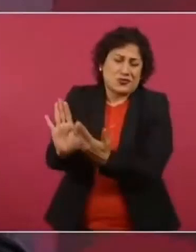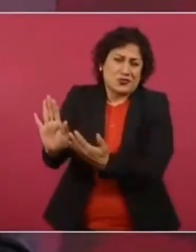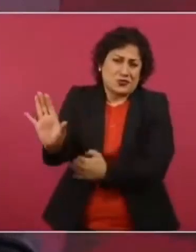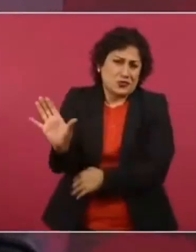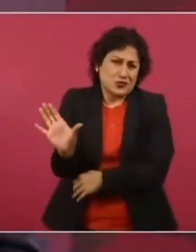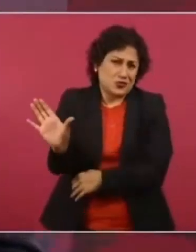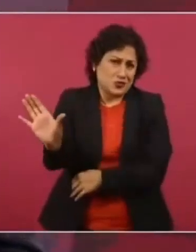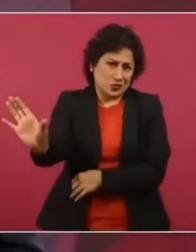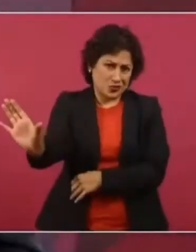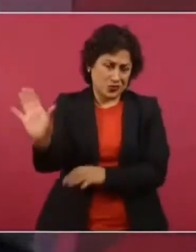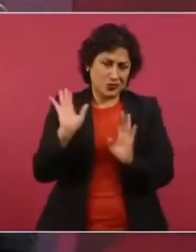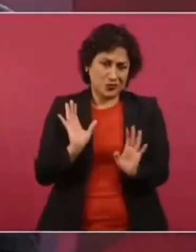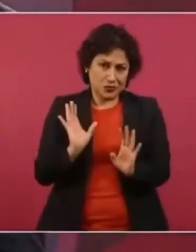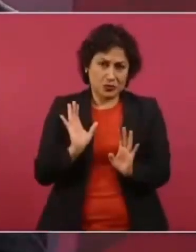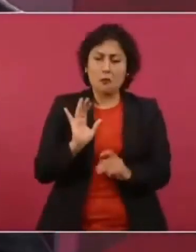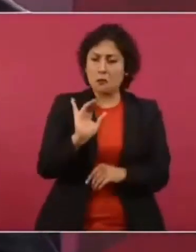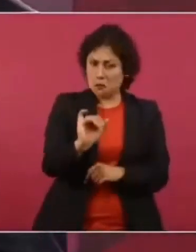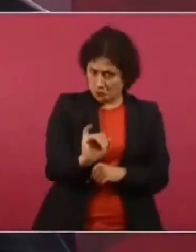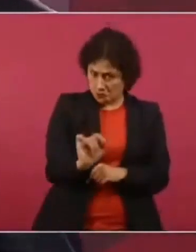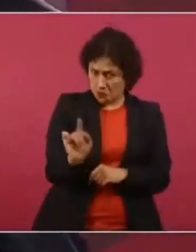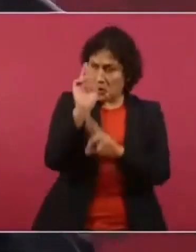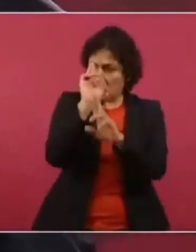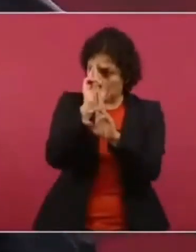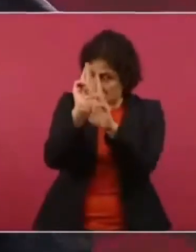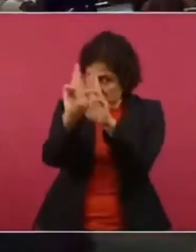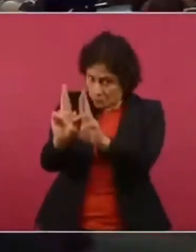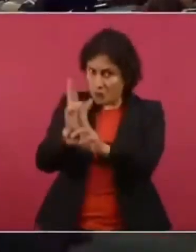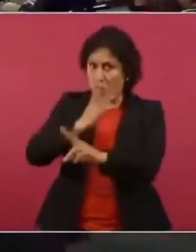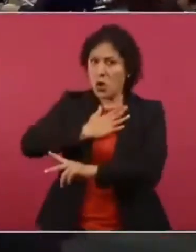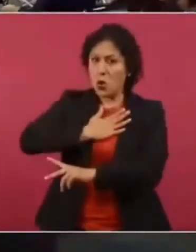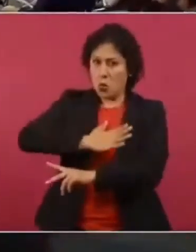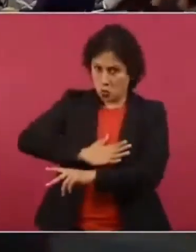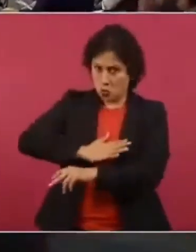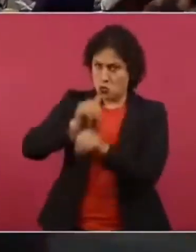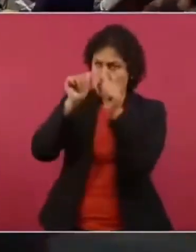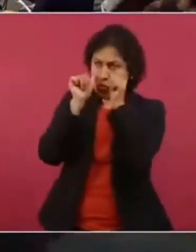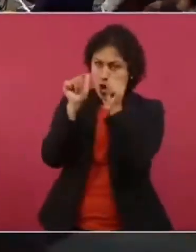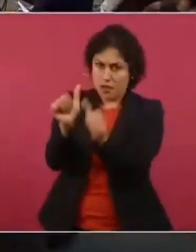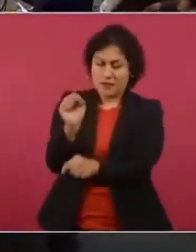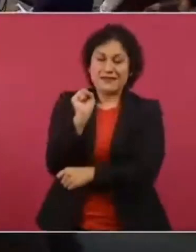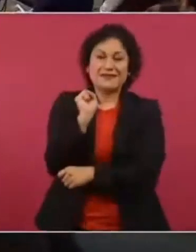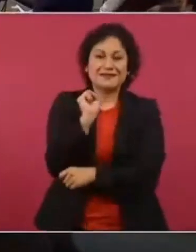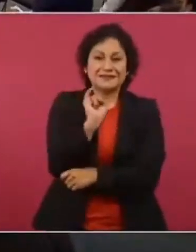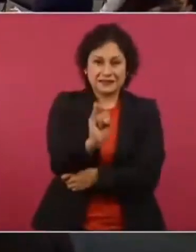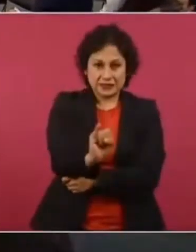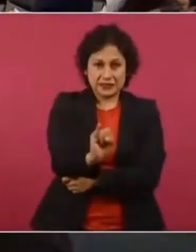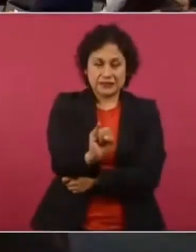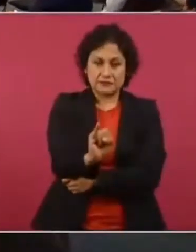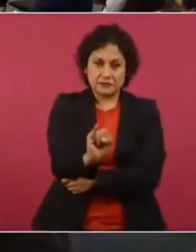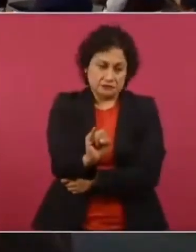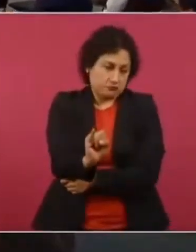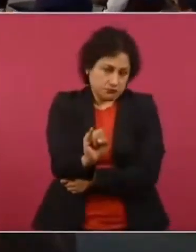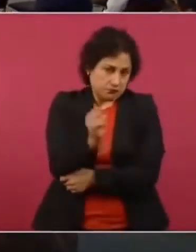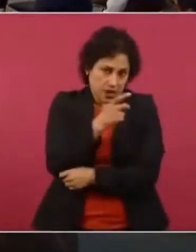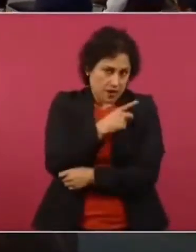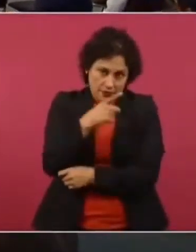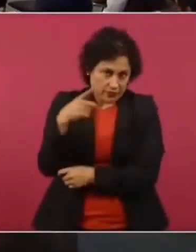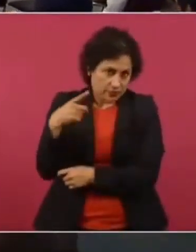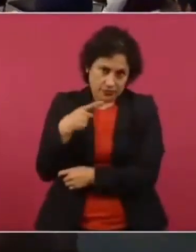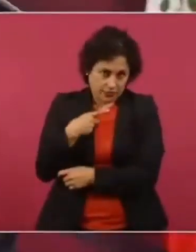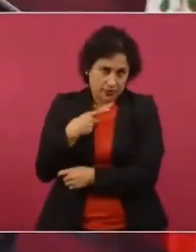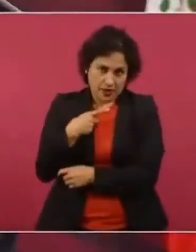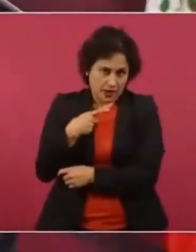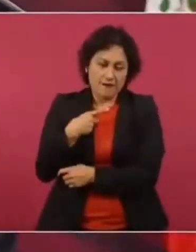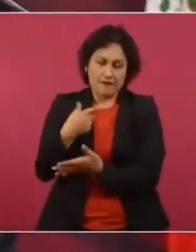debe de atenderse. Es algo que debería de atender